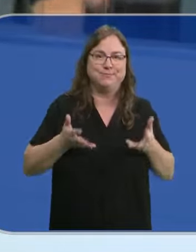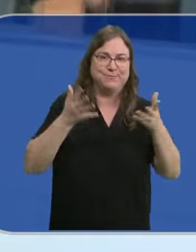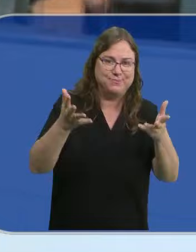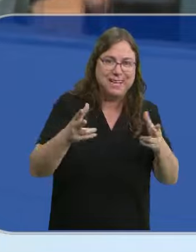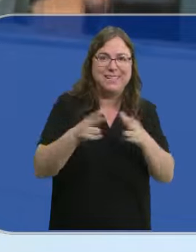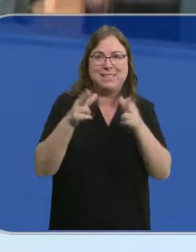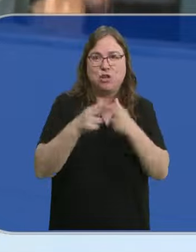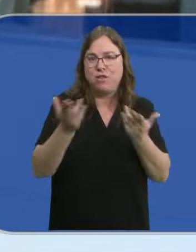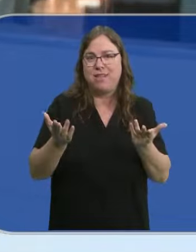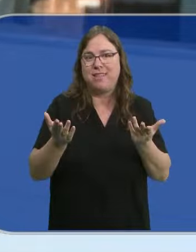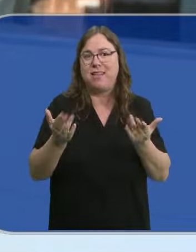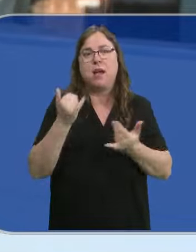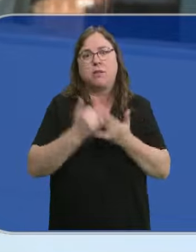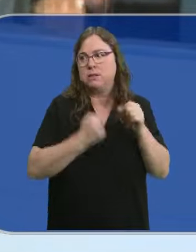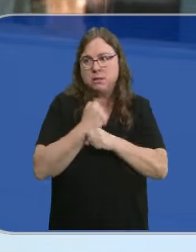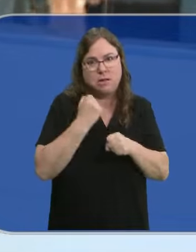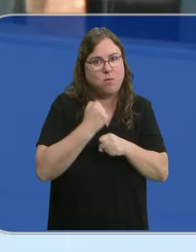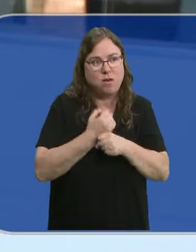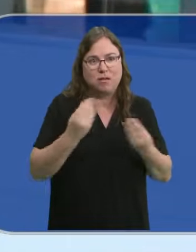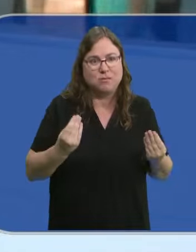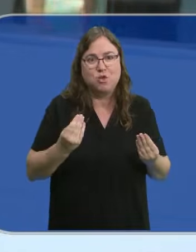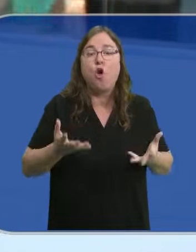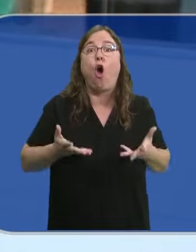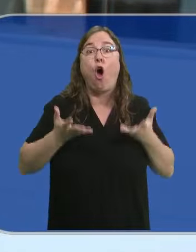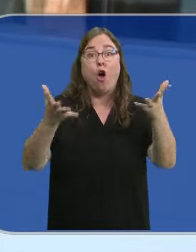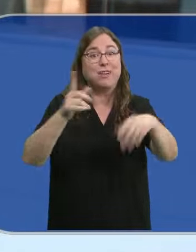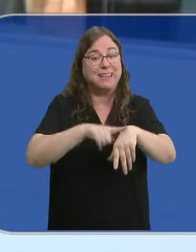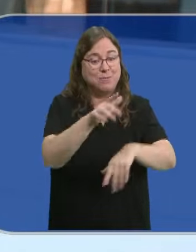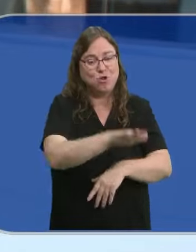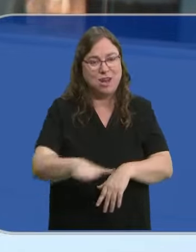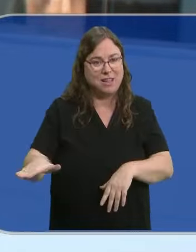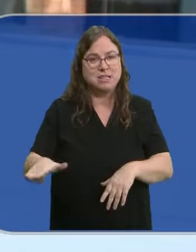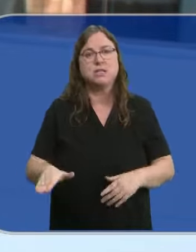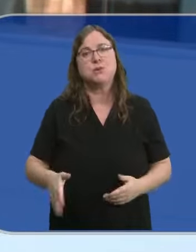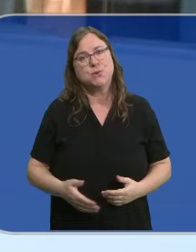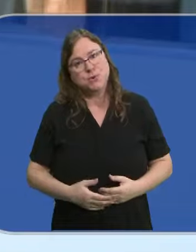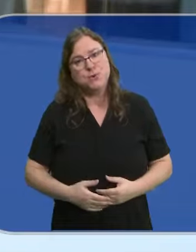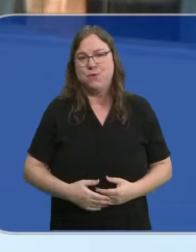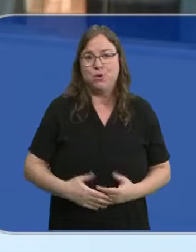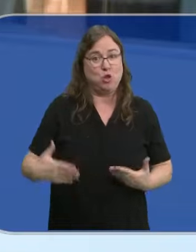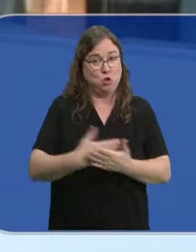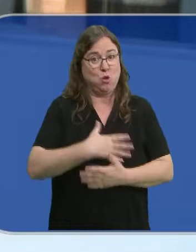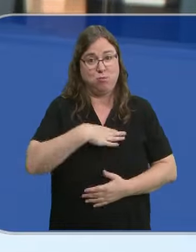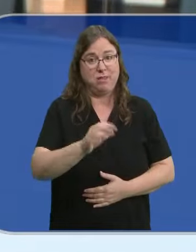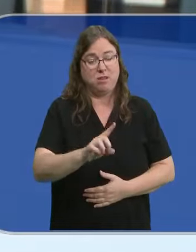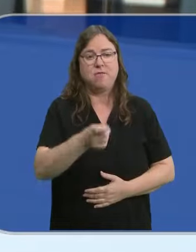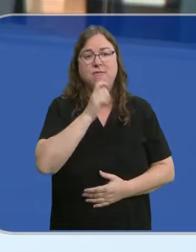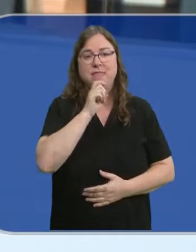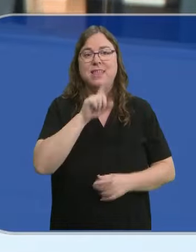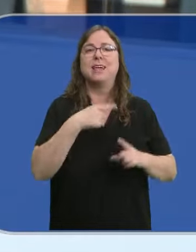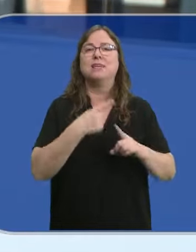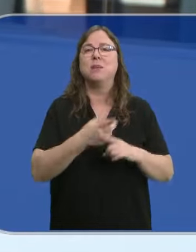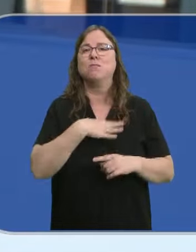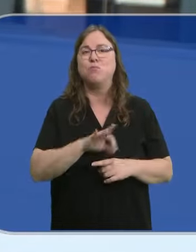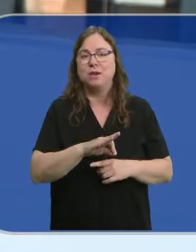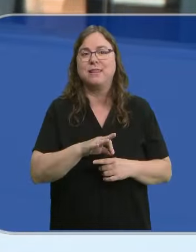de nuestra sociedad, que la gente trabaja mucho. Ofrecer este tiempo a estos niños pues no todo el mundo puede. Le supone también